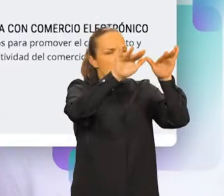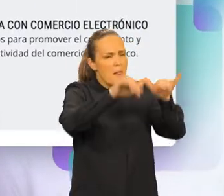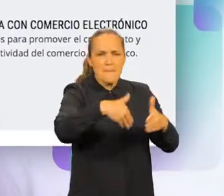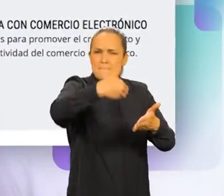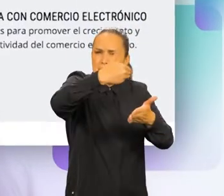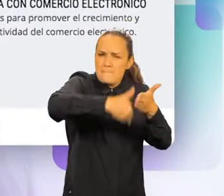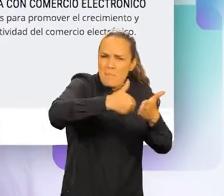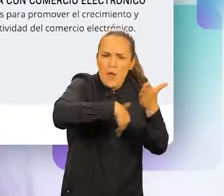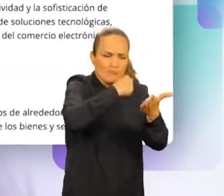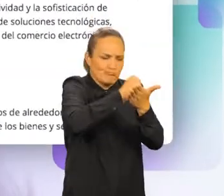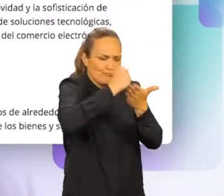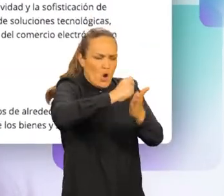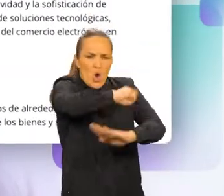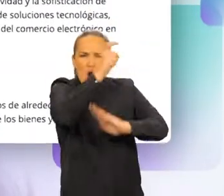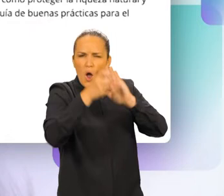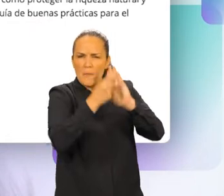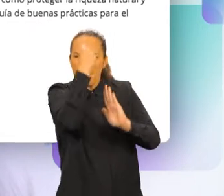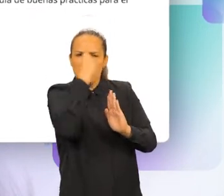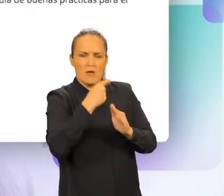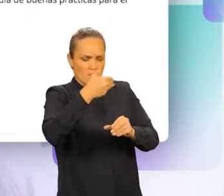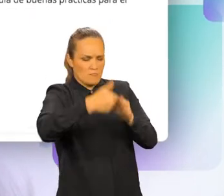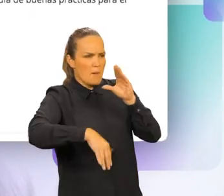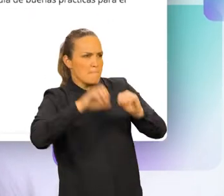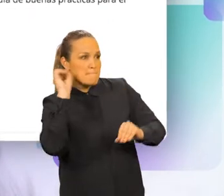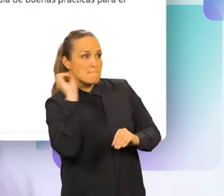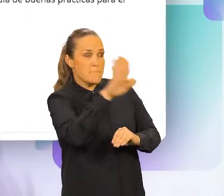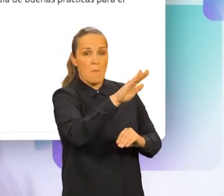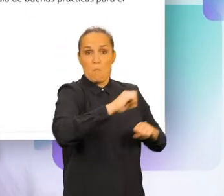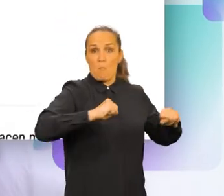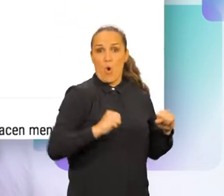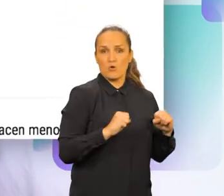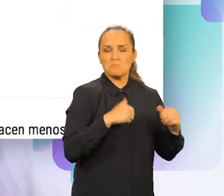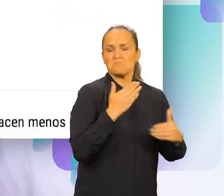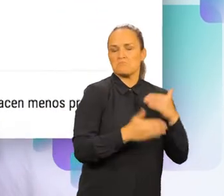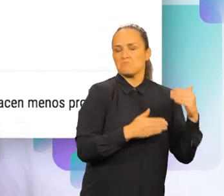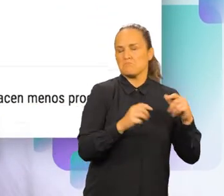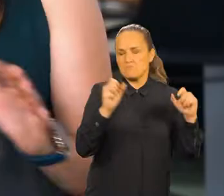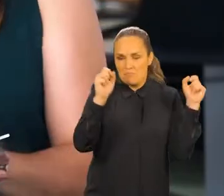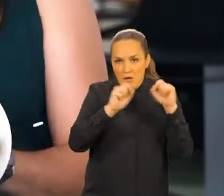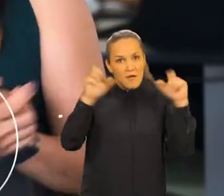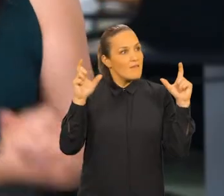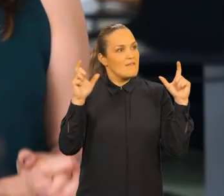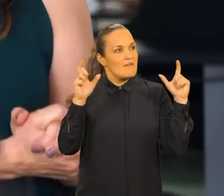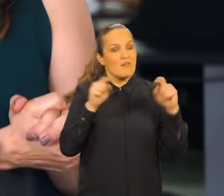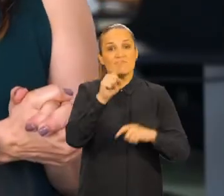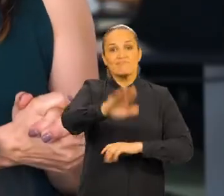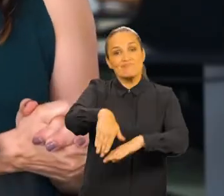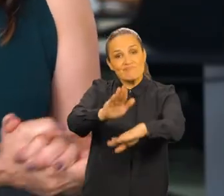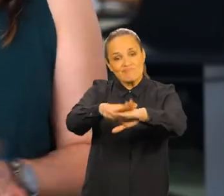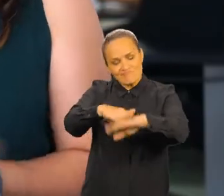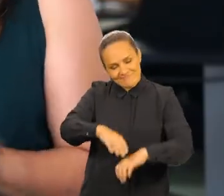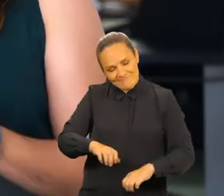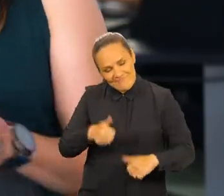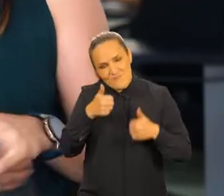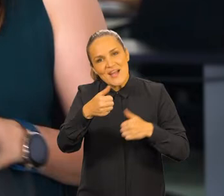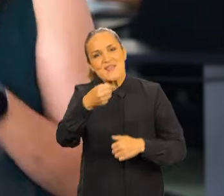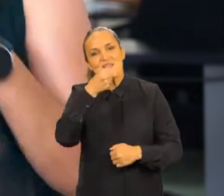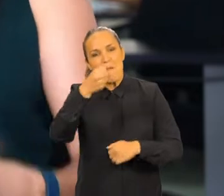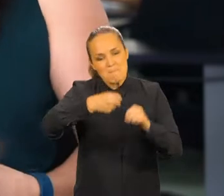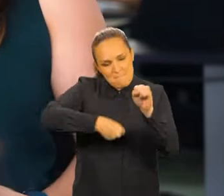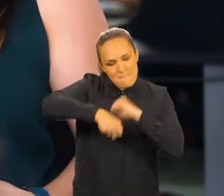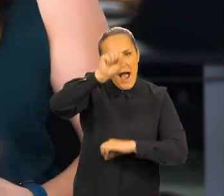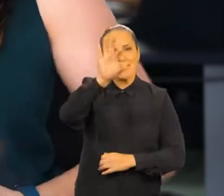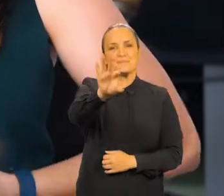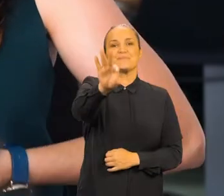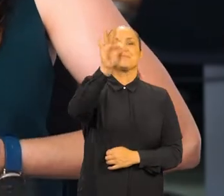Diligenciamos todos los documentos, reunimos todos los requisitos, los enviamos directamente a Bogotá. Y, oh sorpresa, cuando nos dieron la